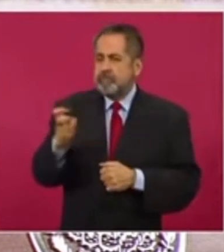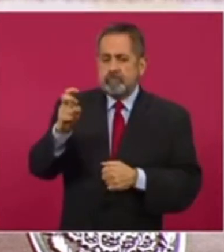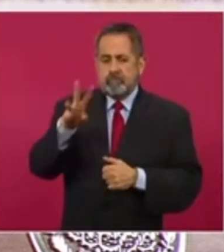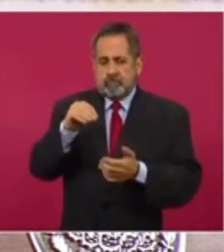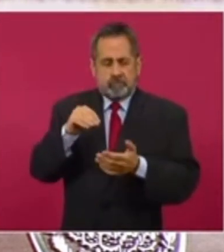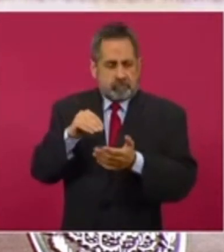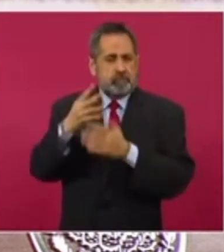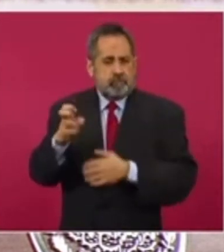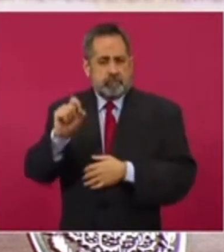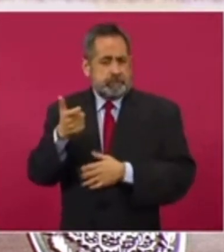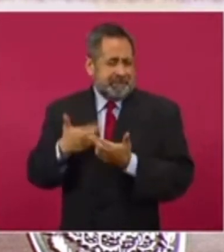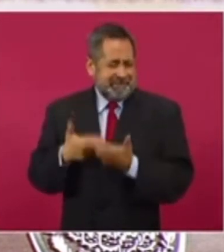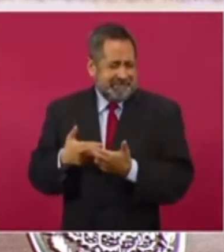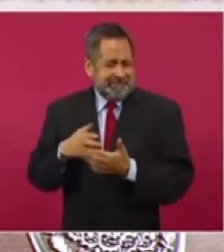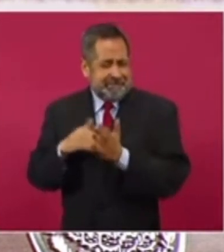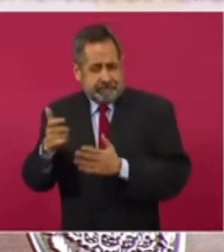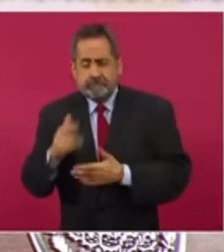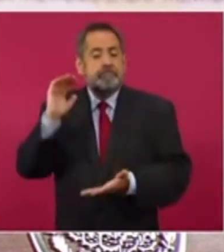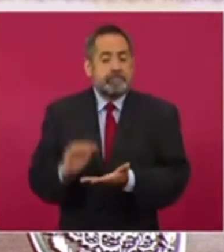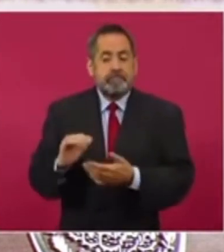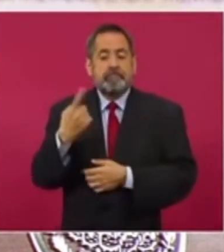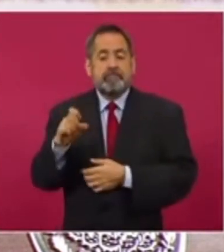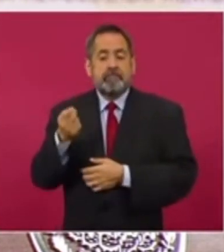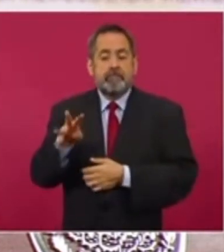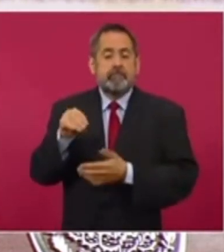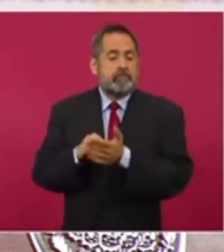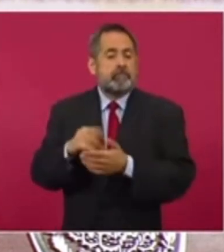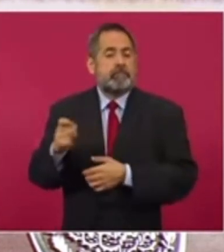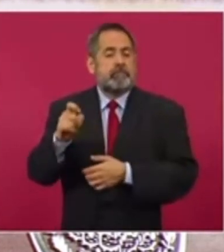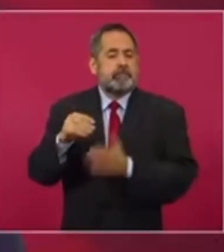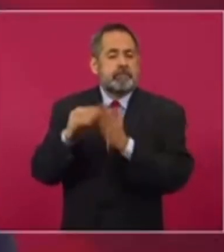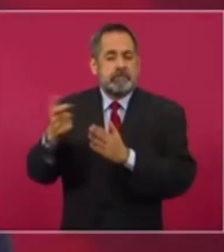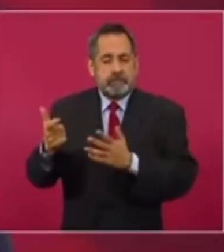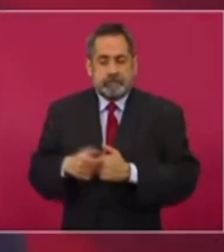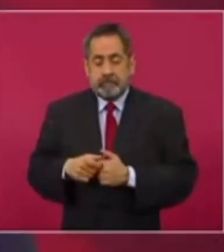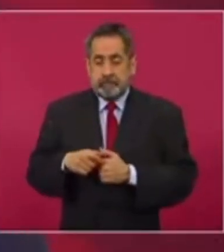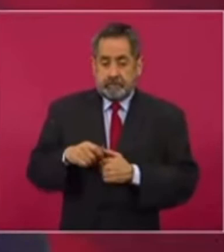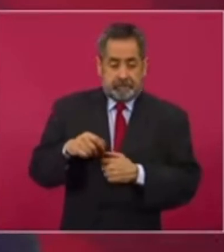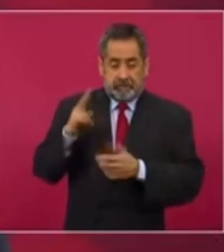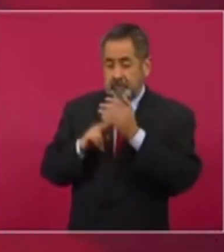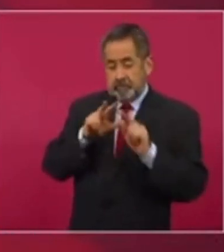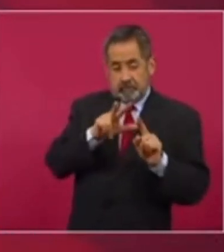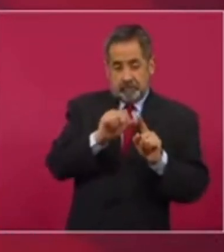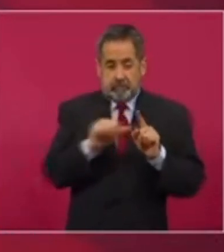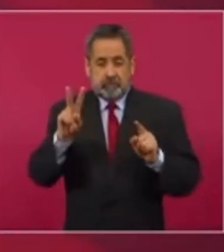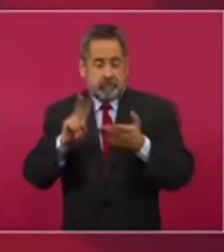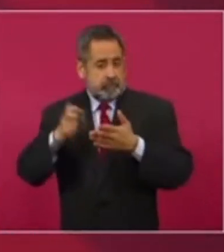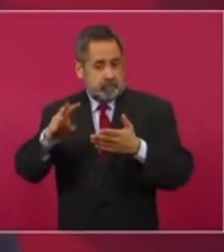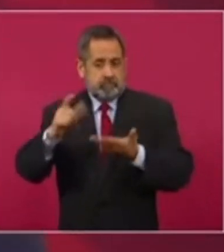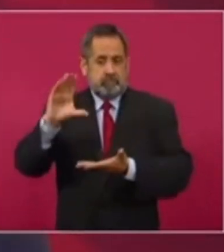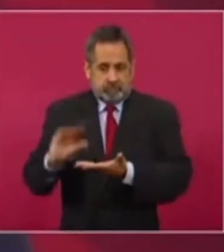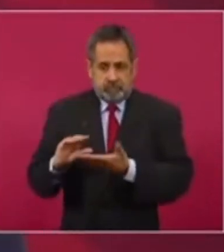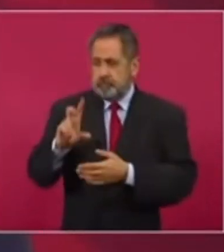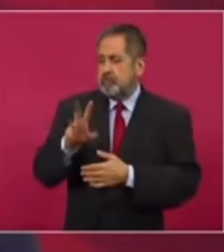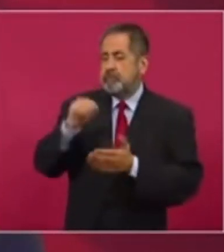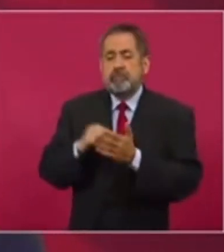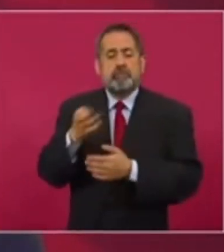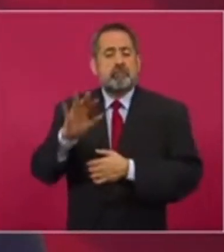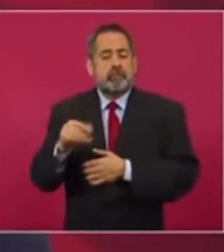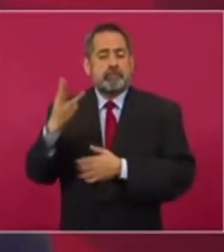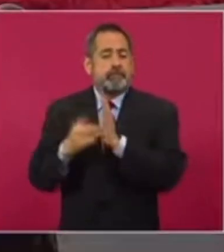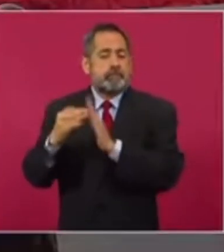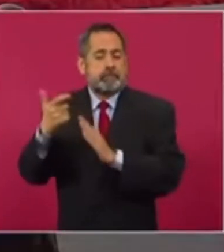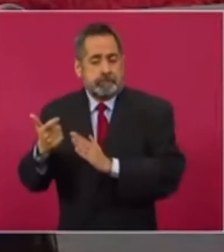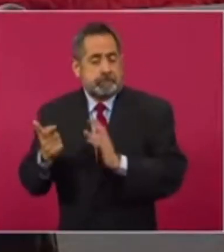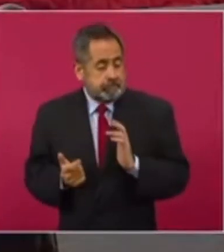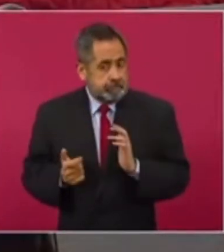204.420 millones de pesos pasó a 169.467 millones de pesos. Es decir, del 2018 al 2019 hubo una reducción relevante de 34.953 millones